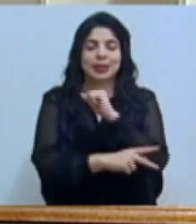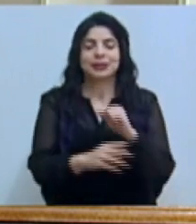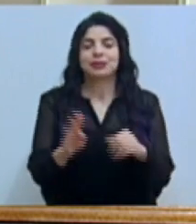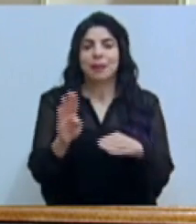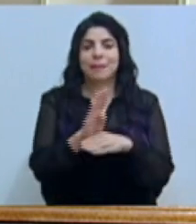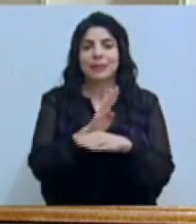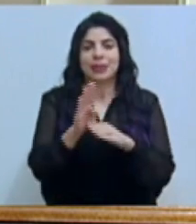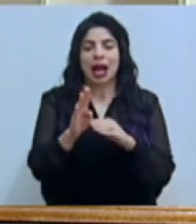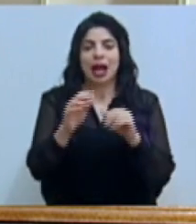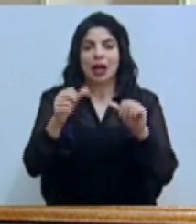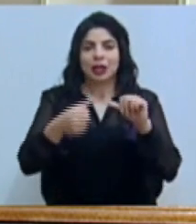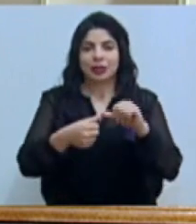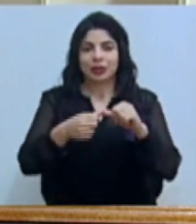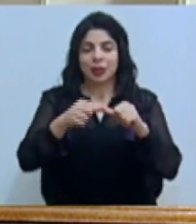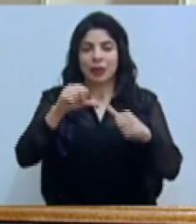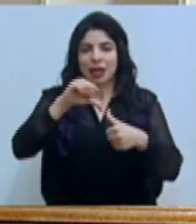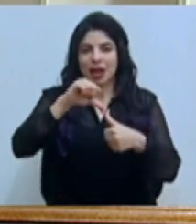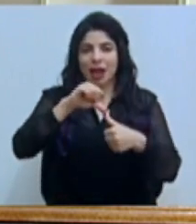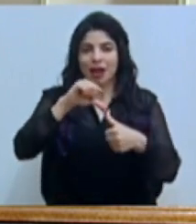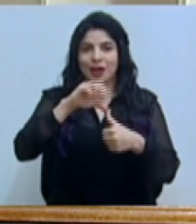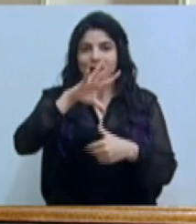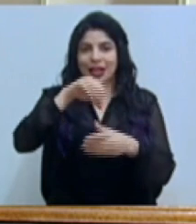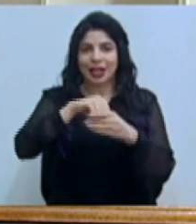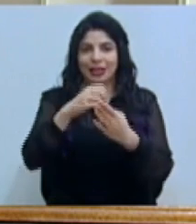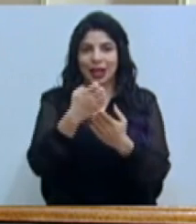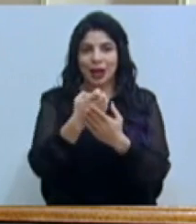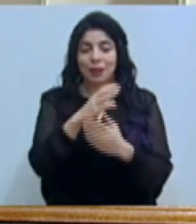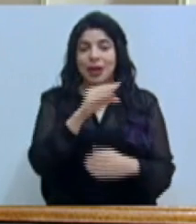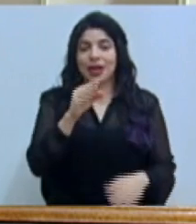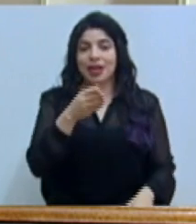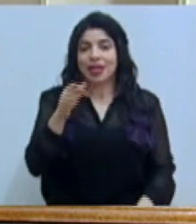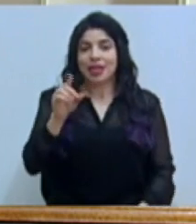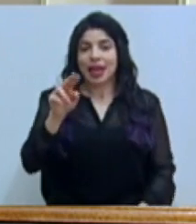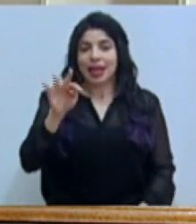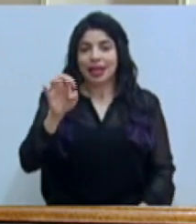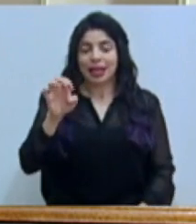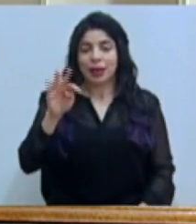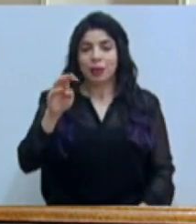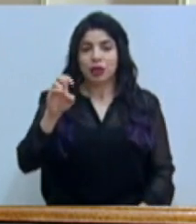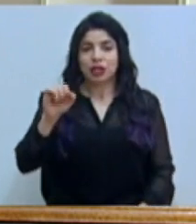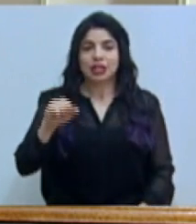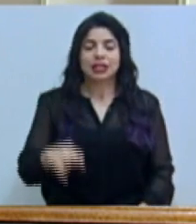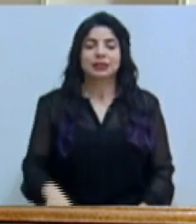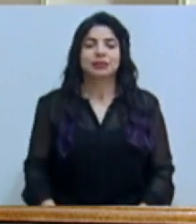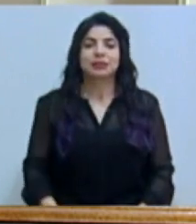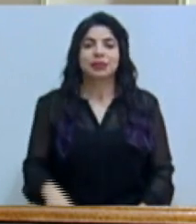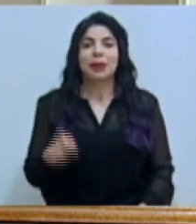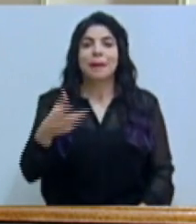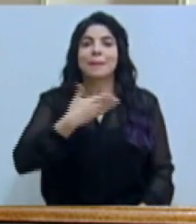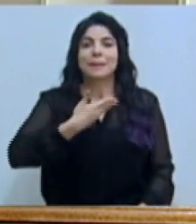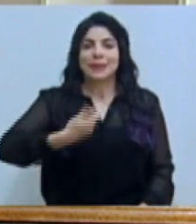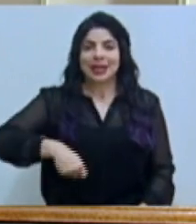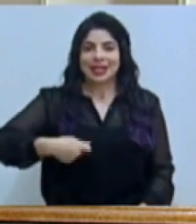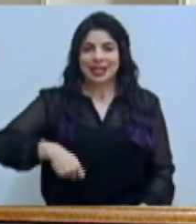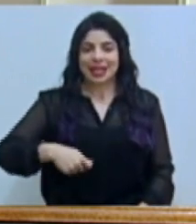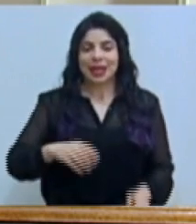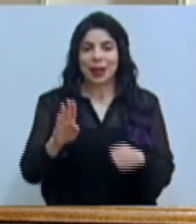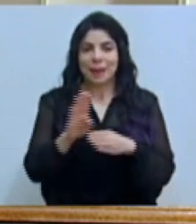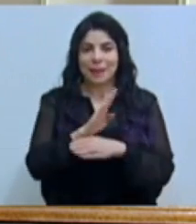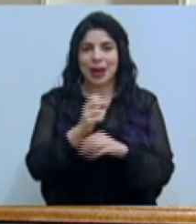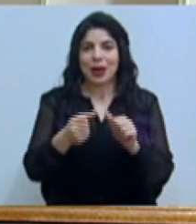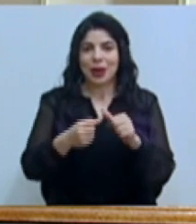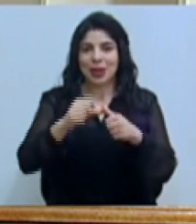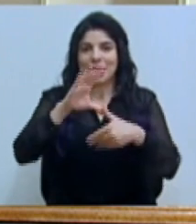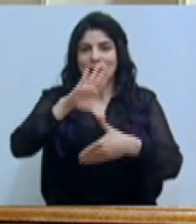Integración Económica en Costa Rica, y al señor Dante Mossi, presidente ejecutivo del Banco Centroamericano de Integración Económica, quien nos acompaña